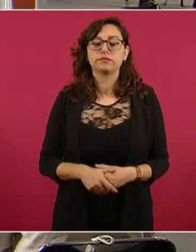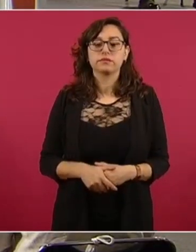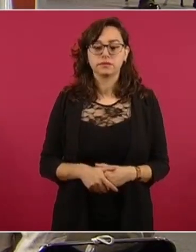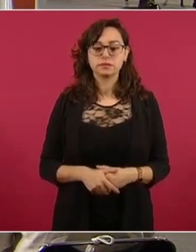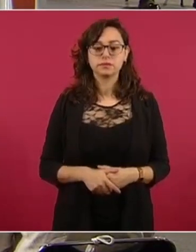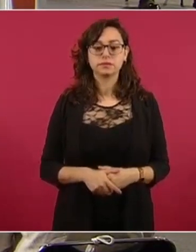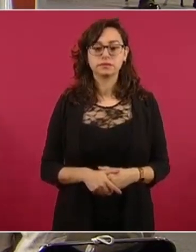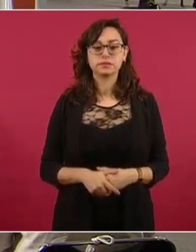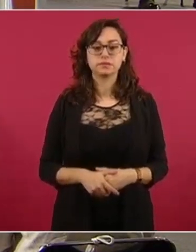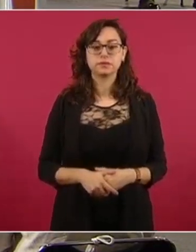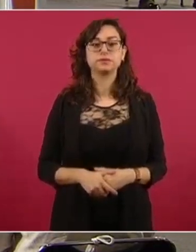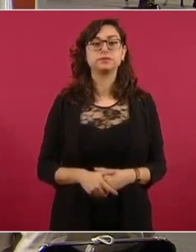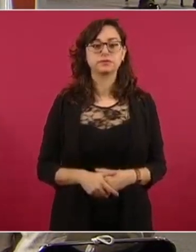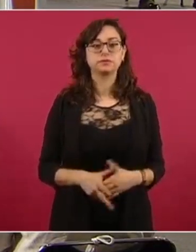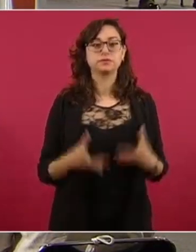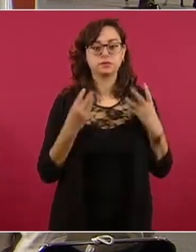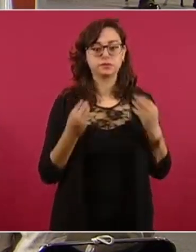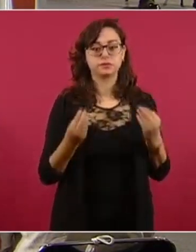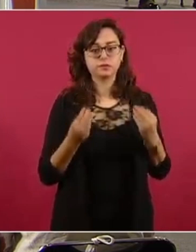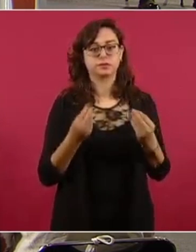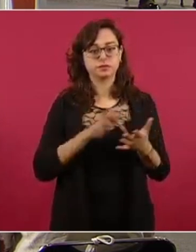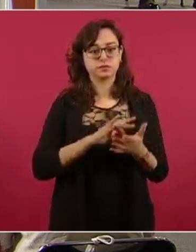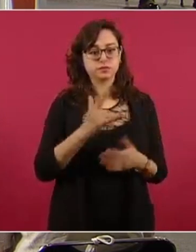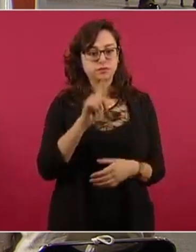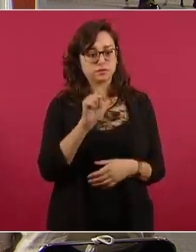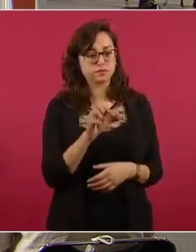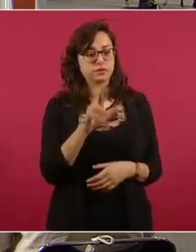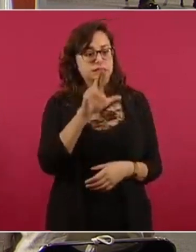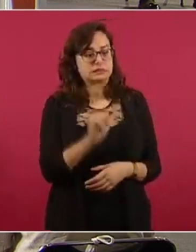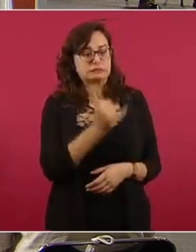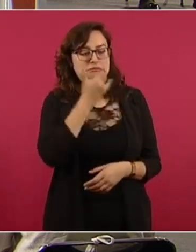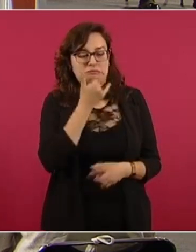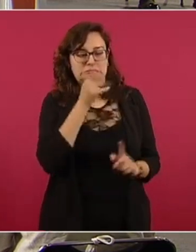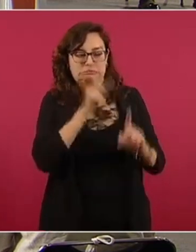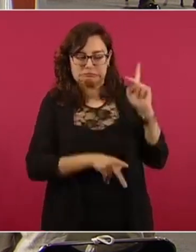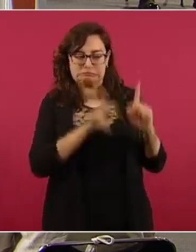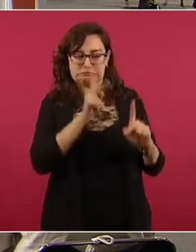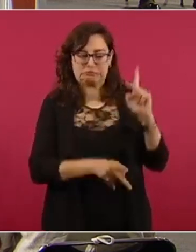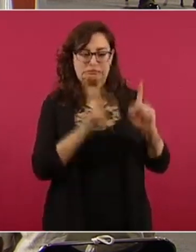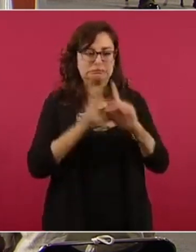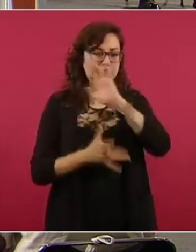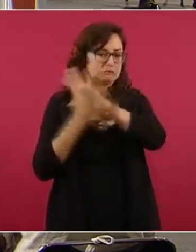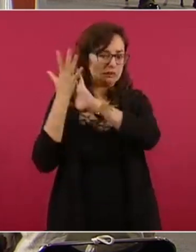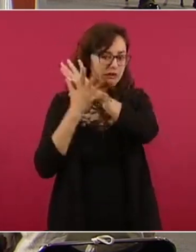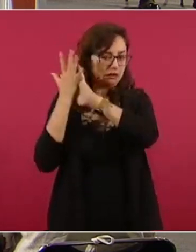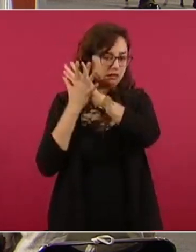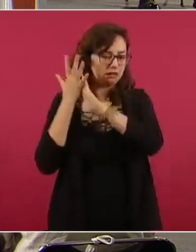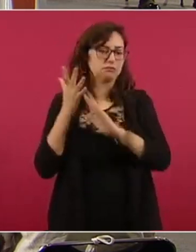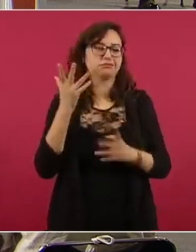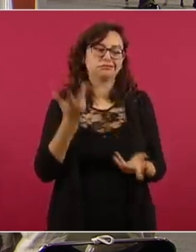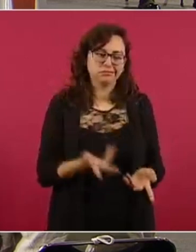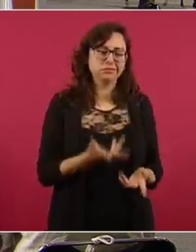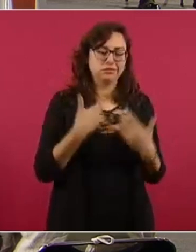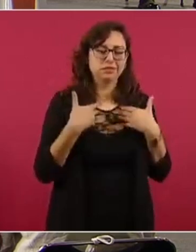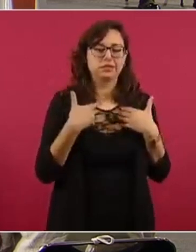gracias, Laura. Es que había problemas de comunicación, pero ya sabemos lo que están